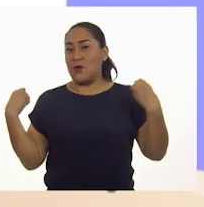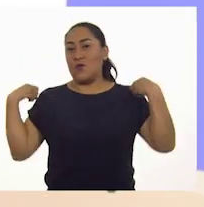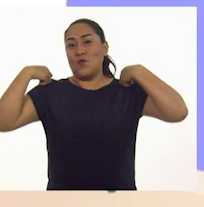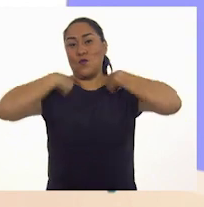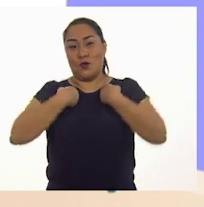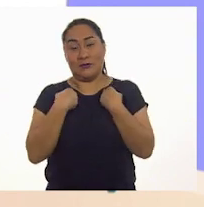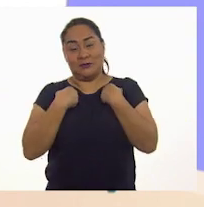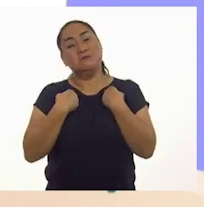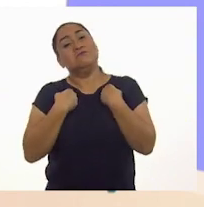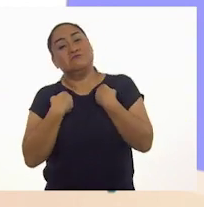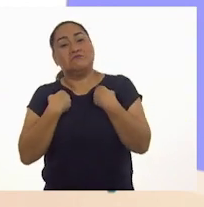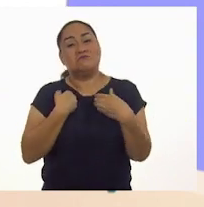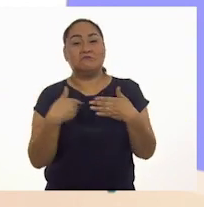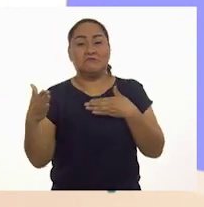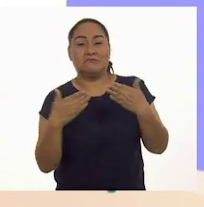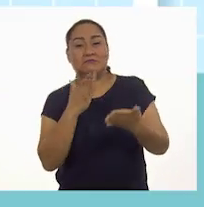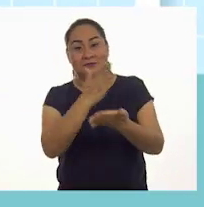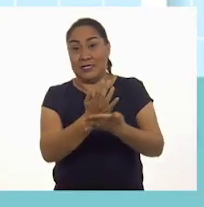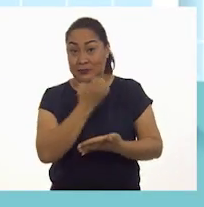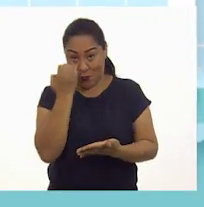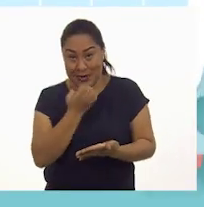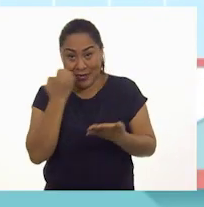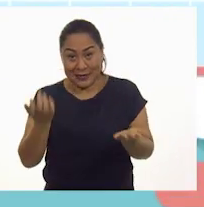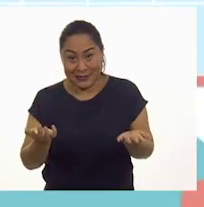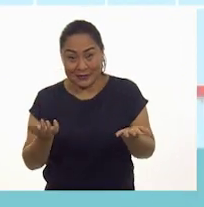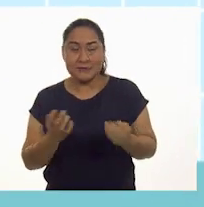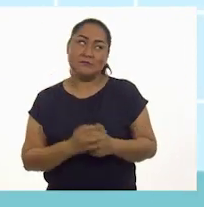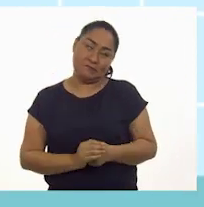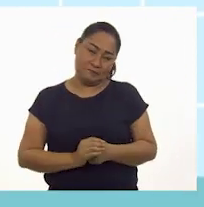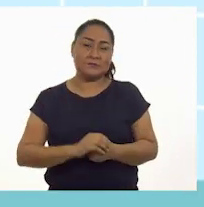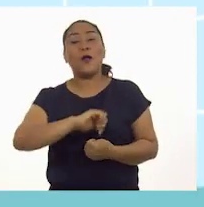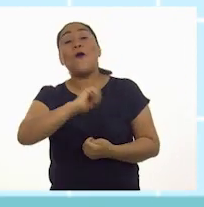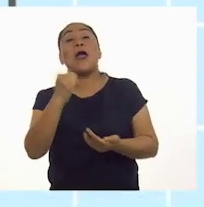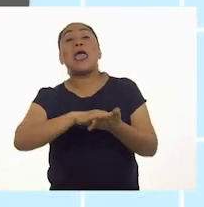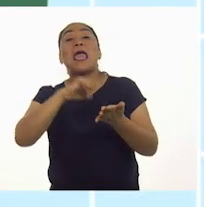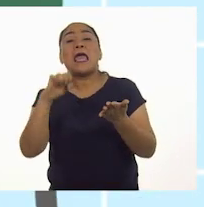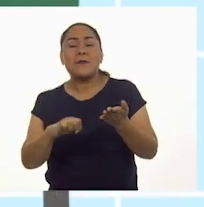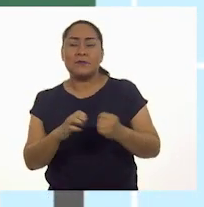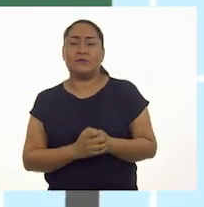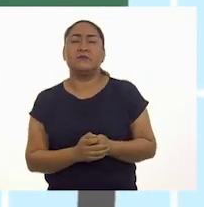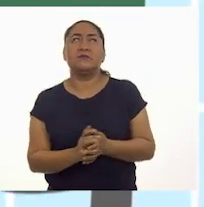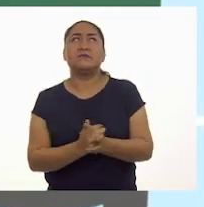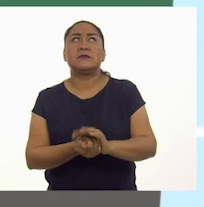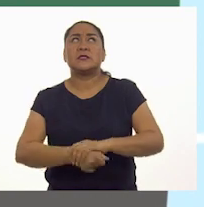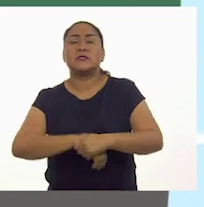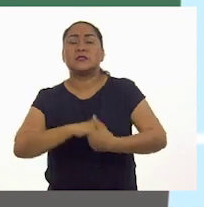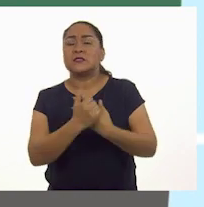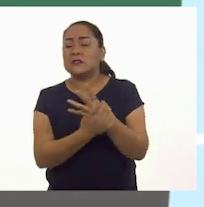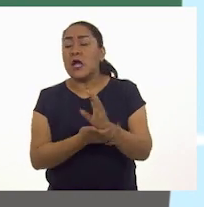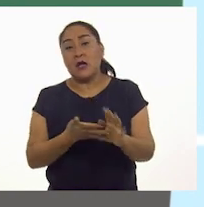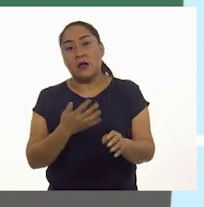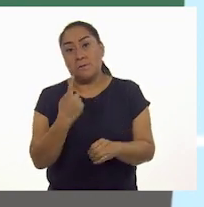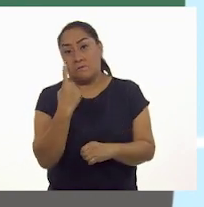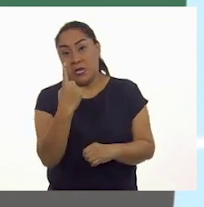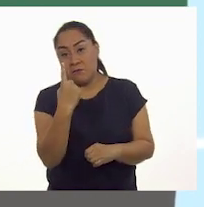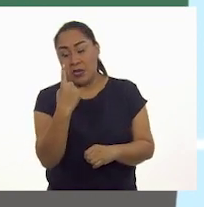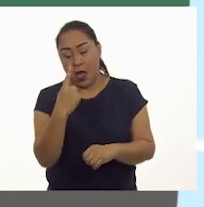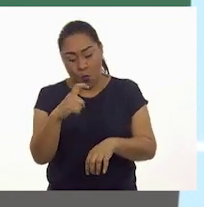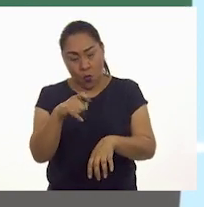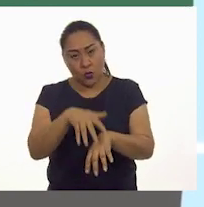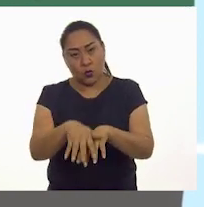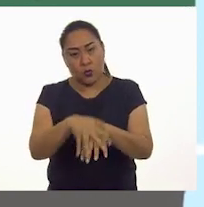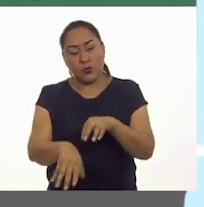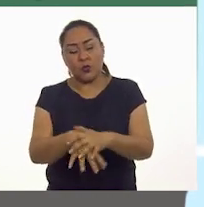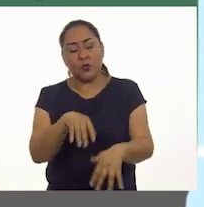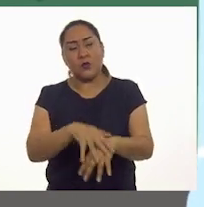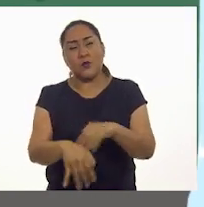nos dirigimos a la escuela. Veamos otro ejemplo. Lavarnos las manos. Primero nos mojamos las manos por